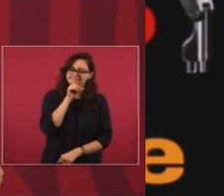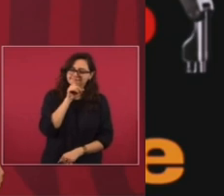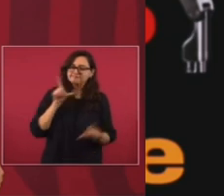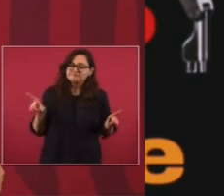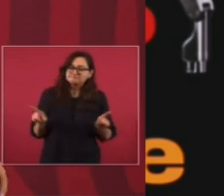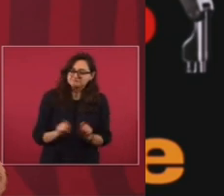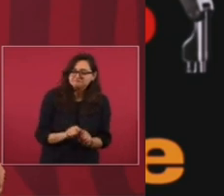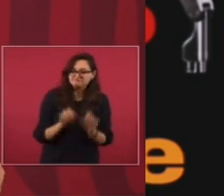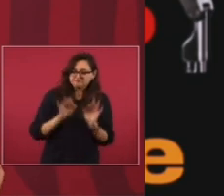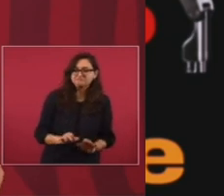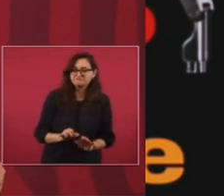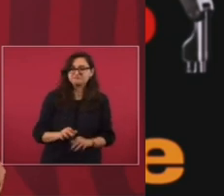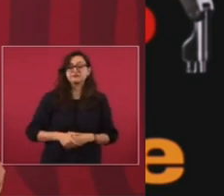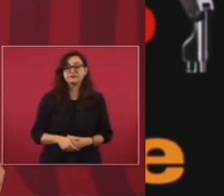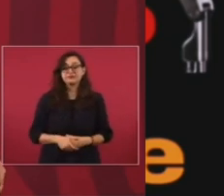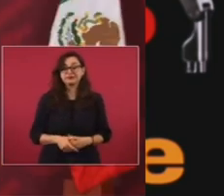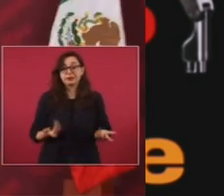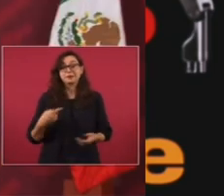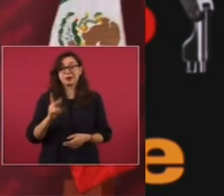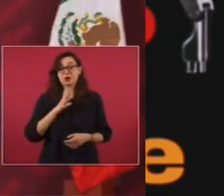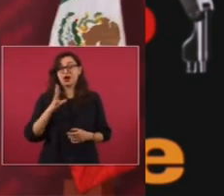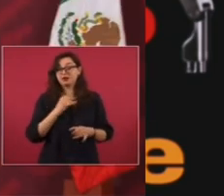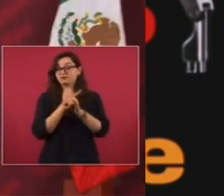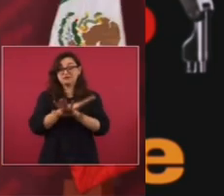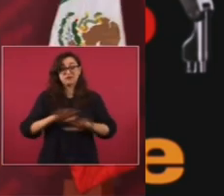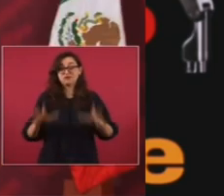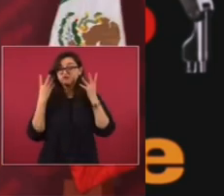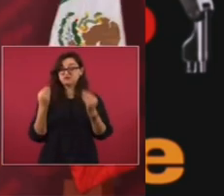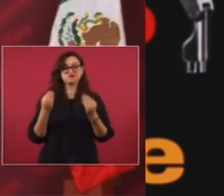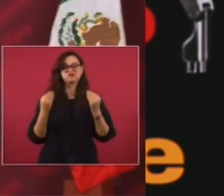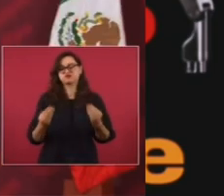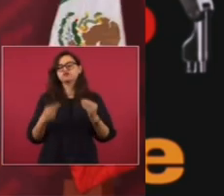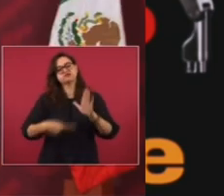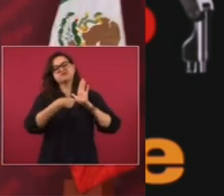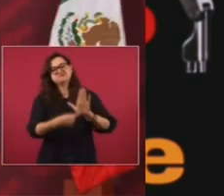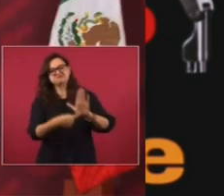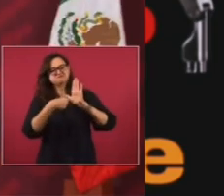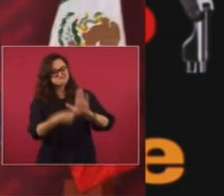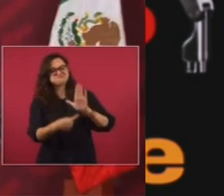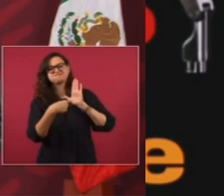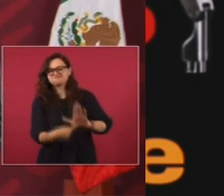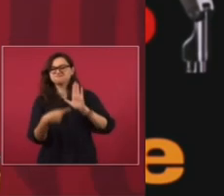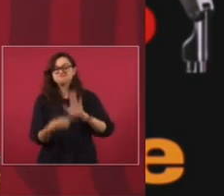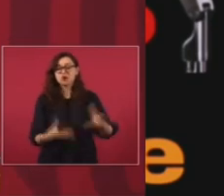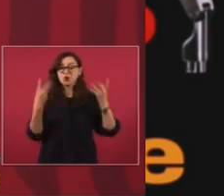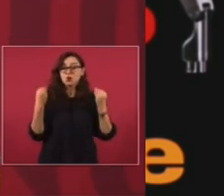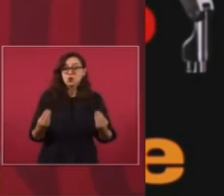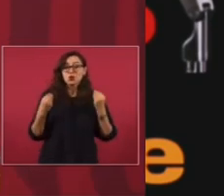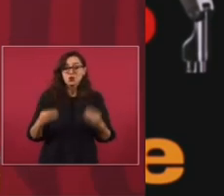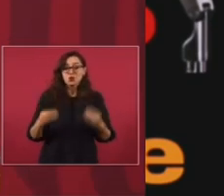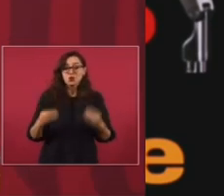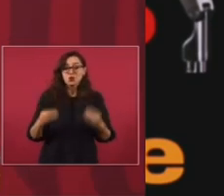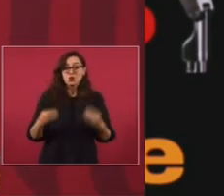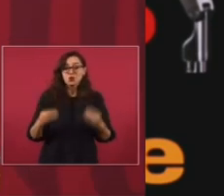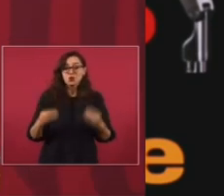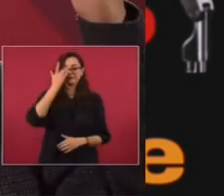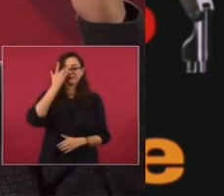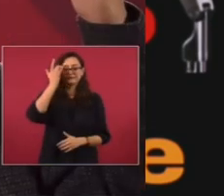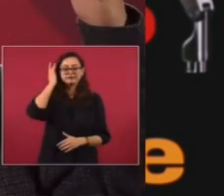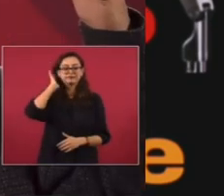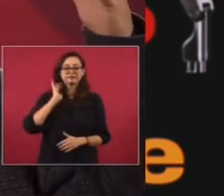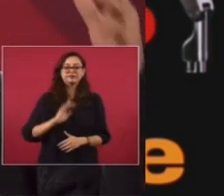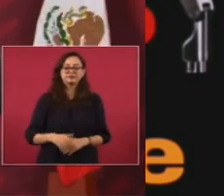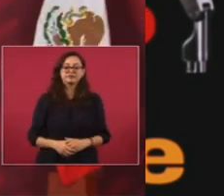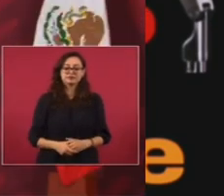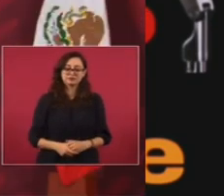acaban los pobres, pues ya no va haber por qué luchar. El motivo de la cuarta transformación son los pobres. Pero